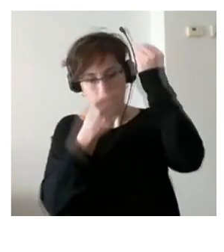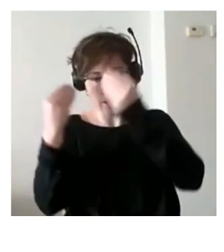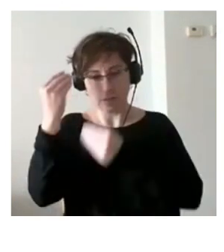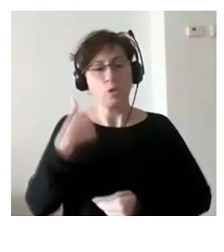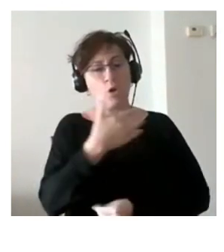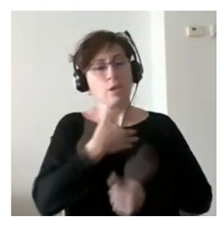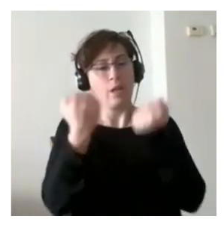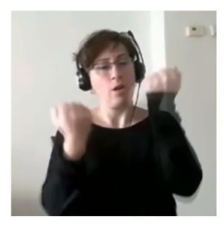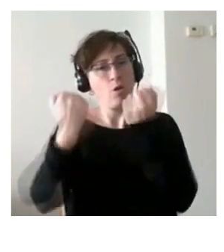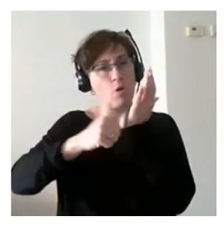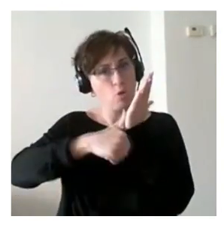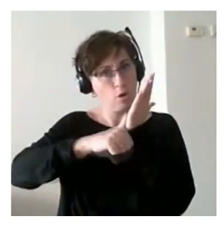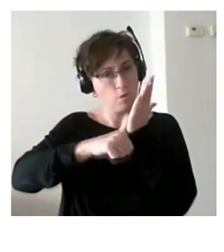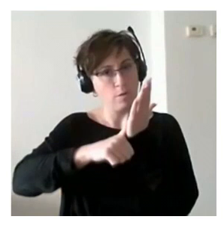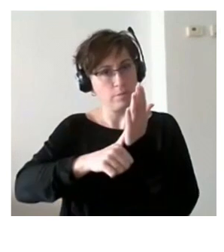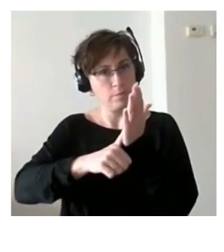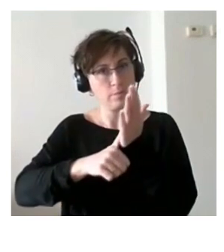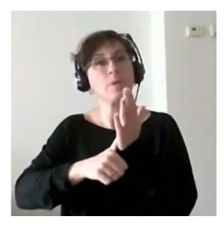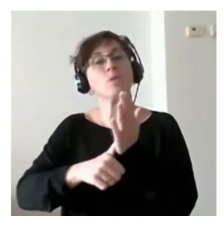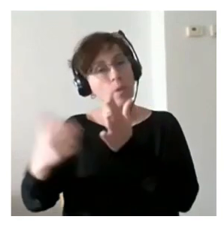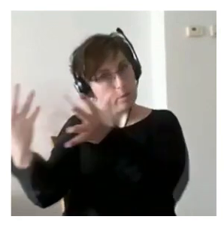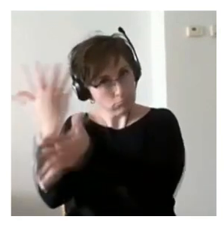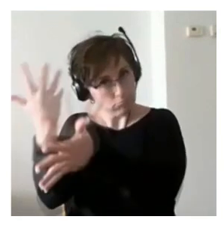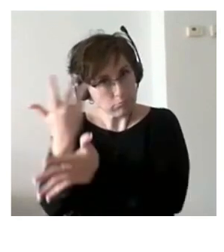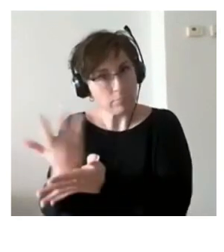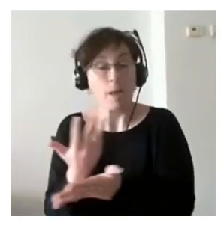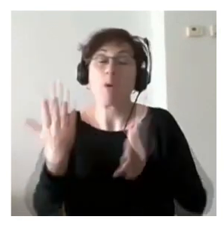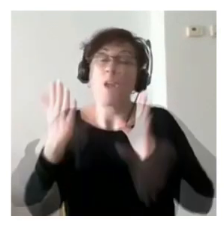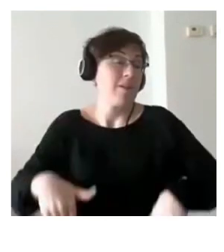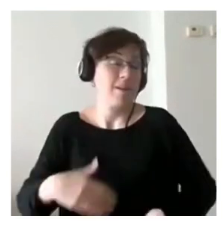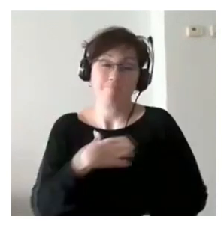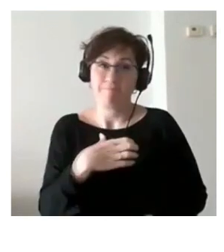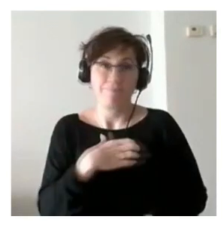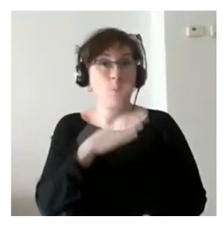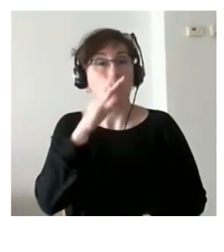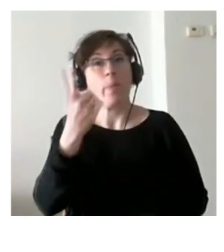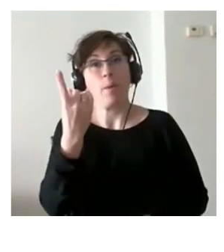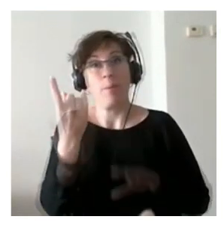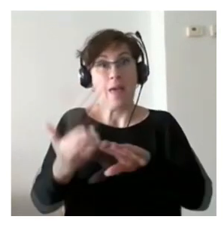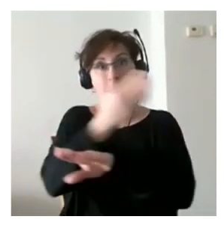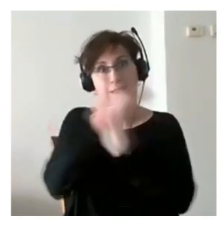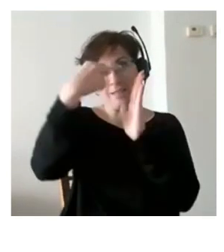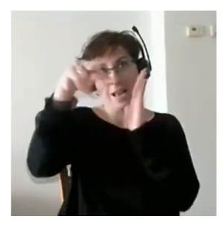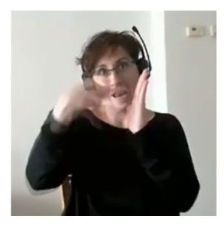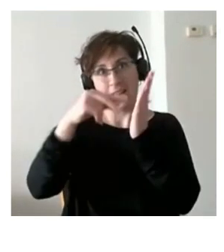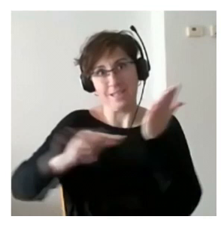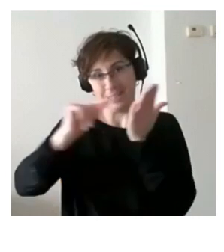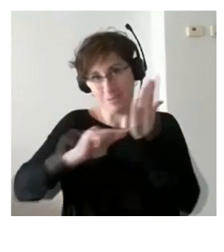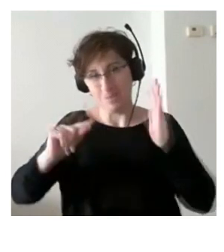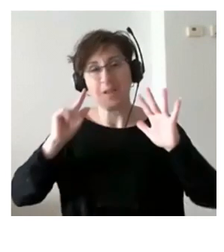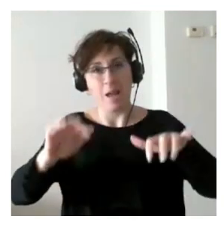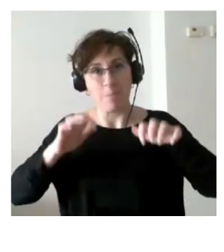el carna de conducir eso también nos dieron la información no se puede hacer pues porque primero tendría que aprender a leer y escribir y aquí también